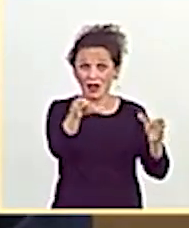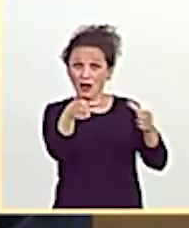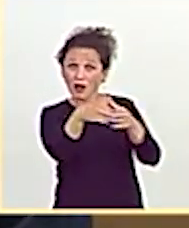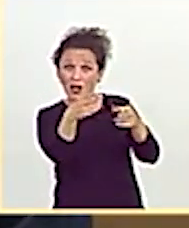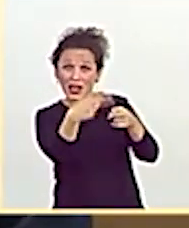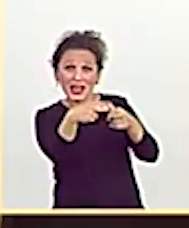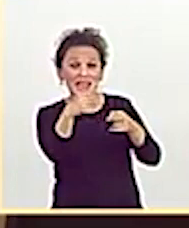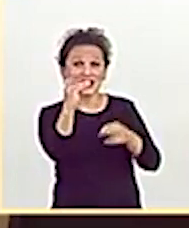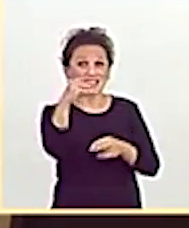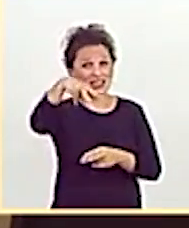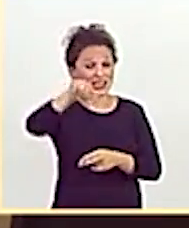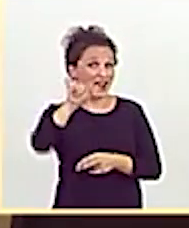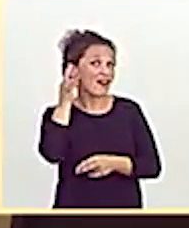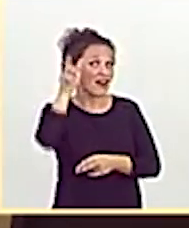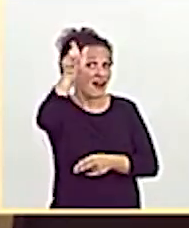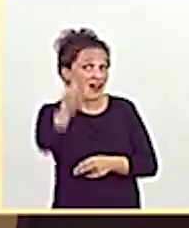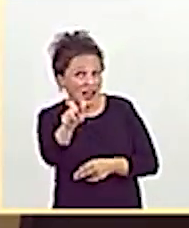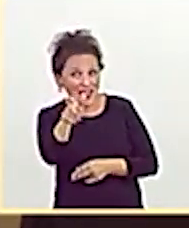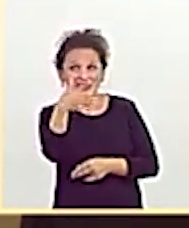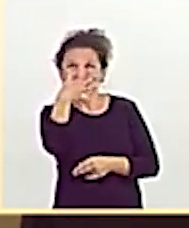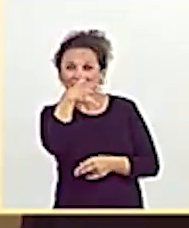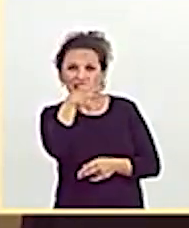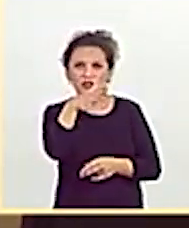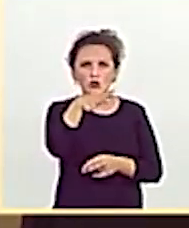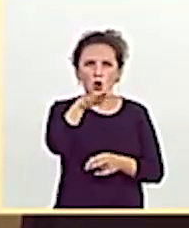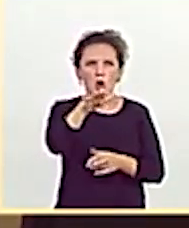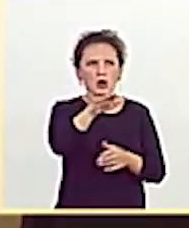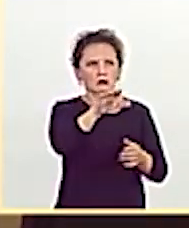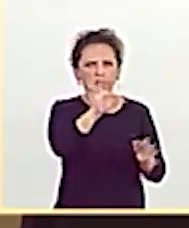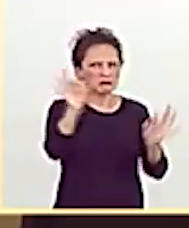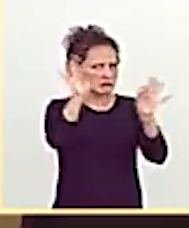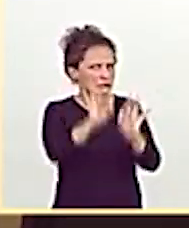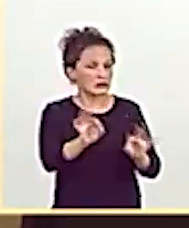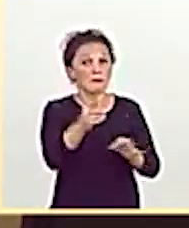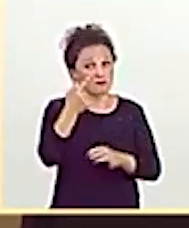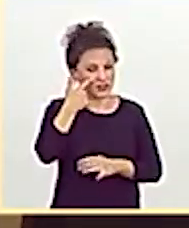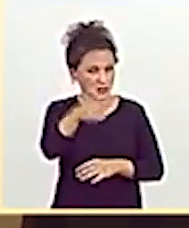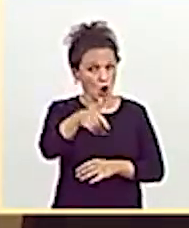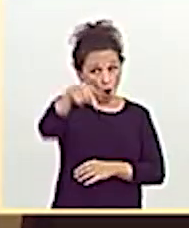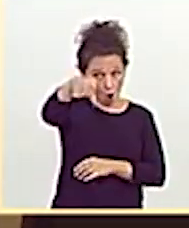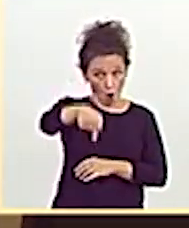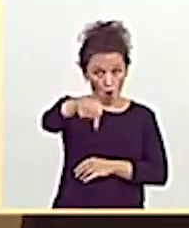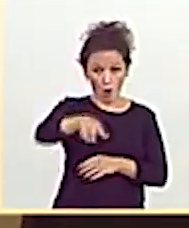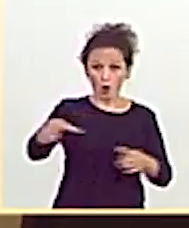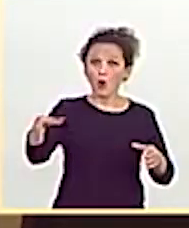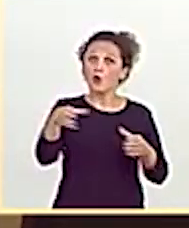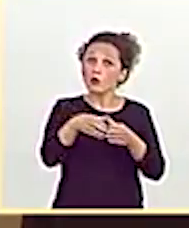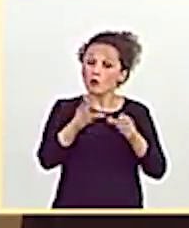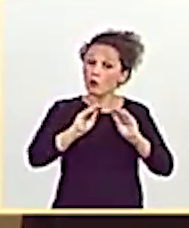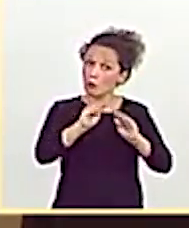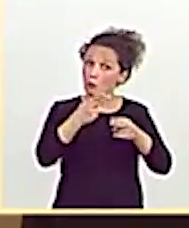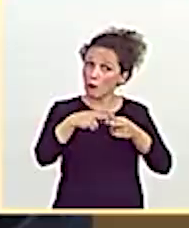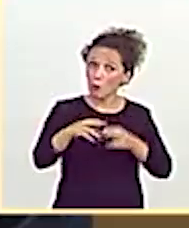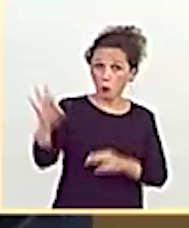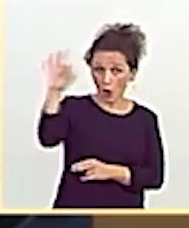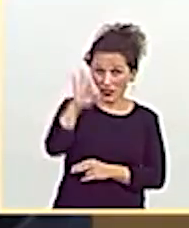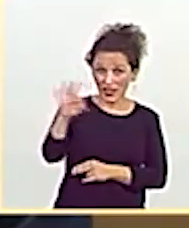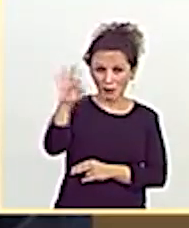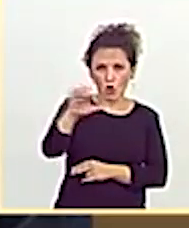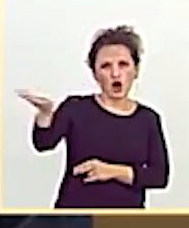Busenham se les acusaba de ningún delito. Pues hoy, fíjese, hoy, su partido Podemos está imputado. Y usted,